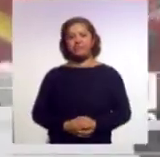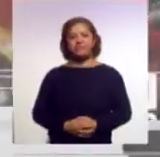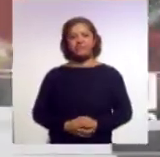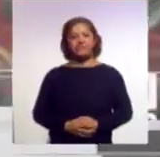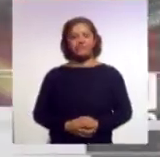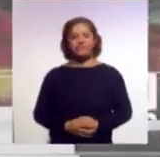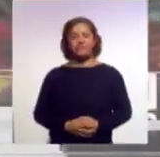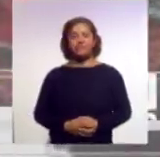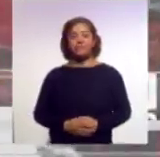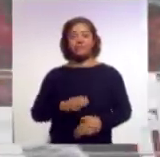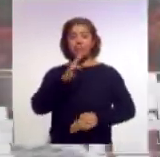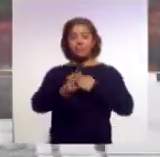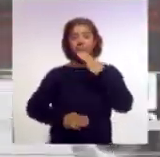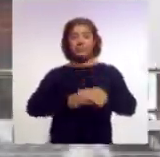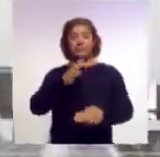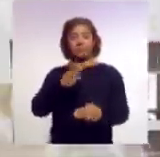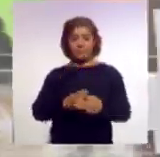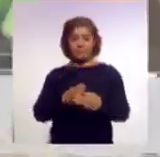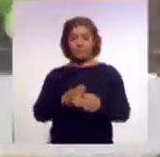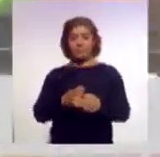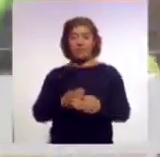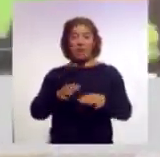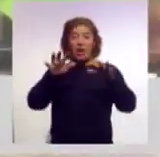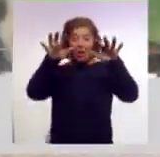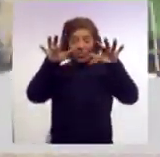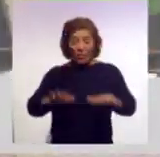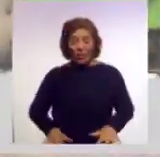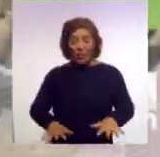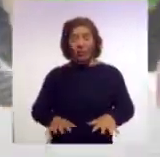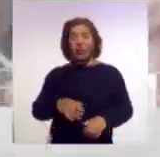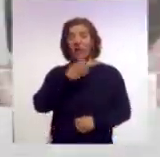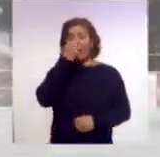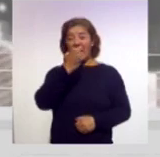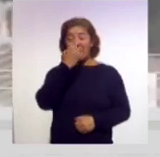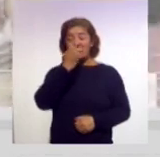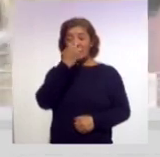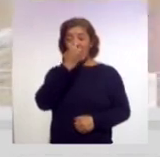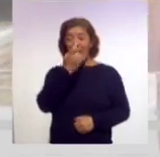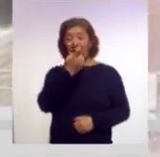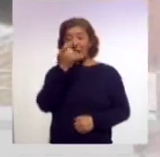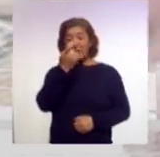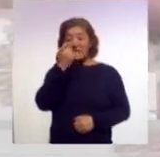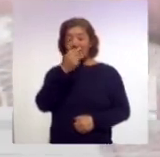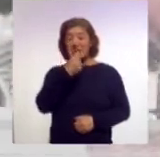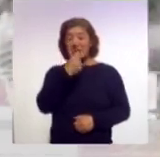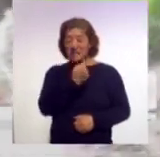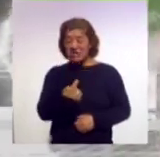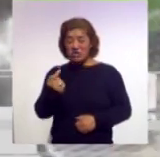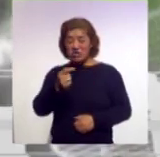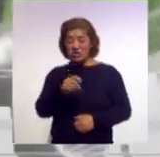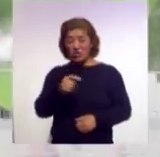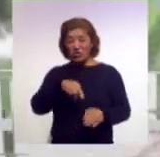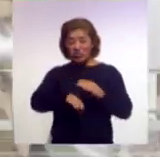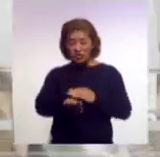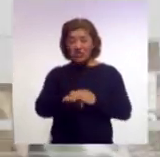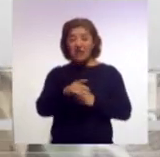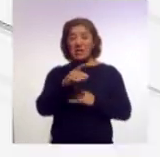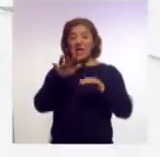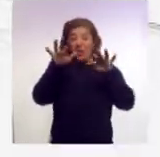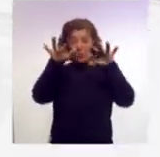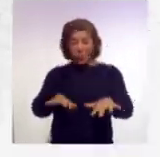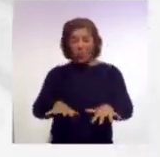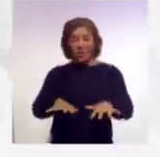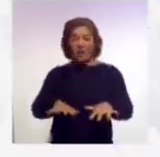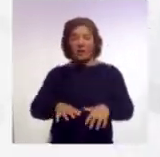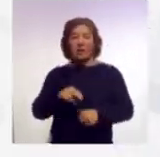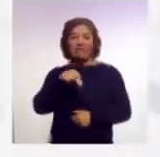Y en el mundo, se derrumba escuela primaria en Nigeria. Hay unos 100 niños atrapados. Música